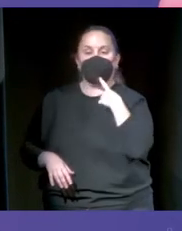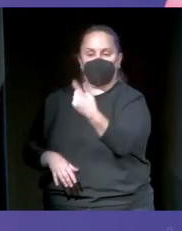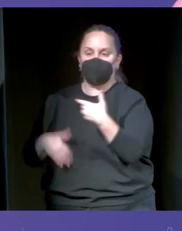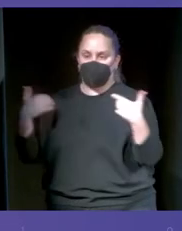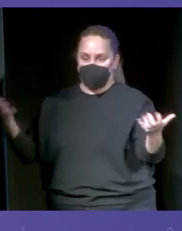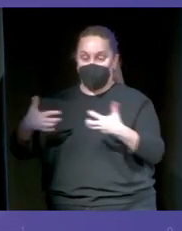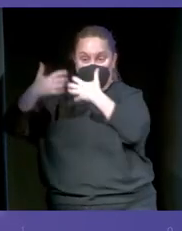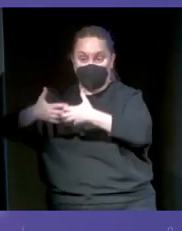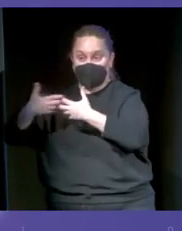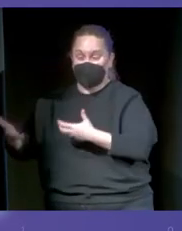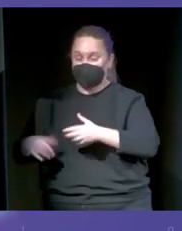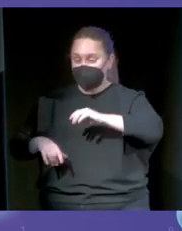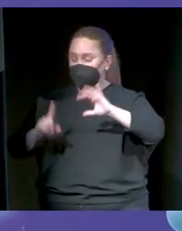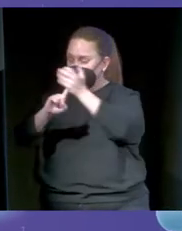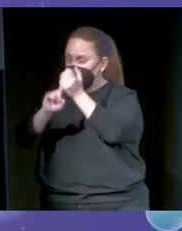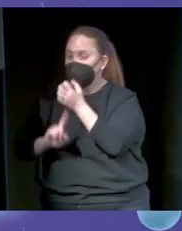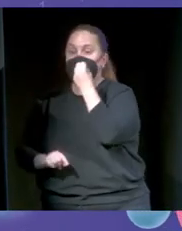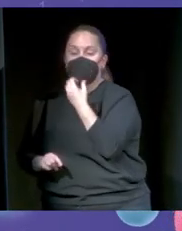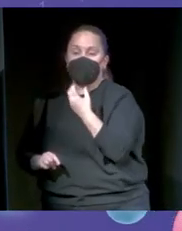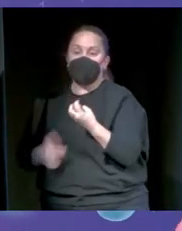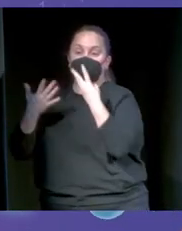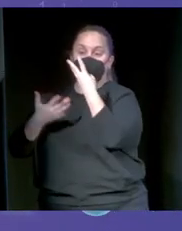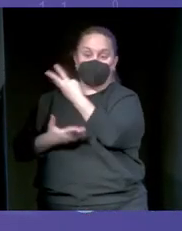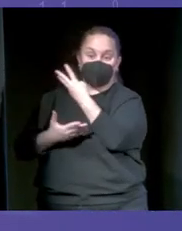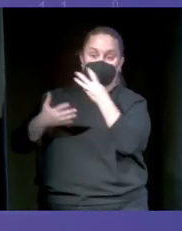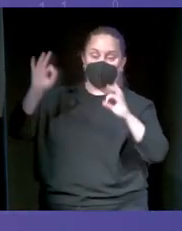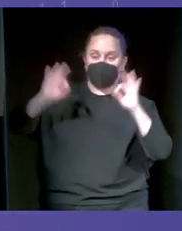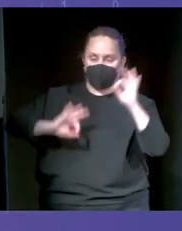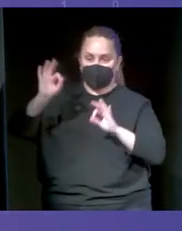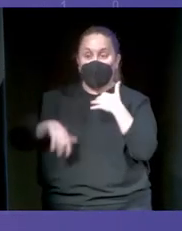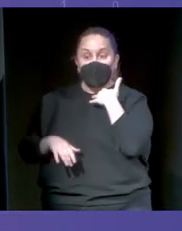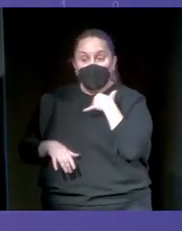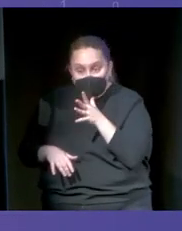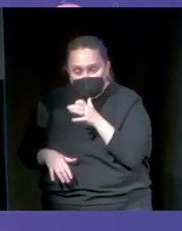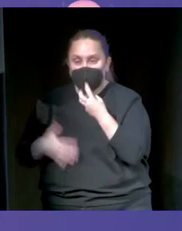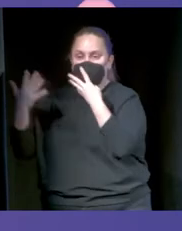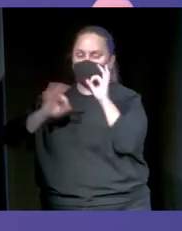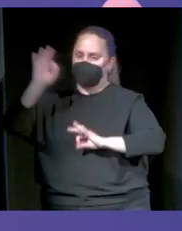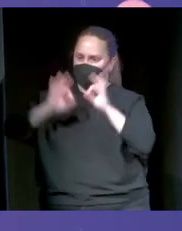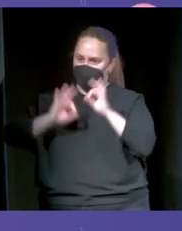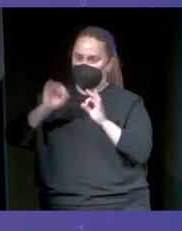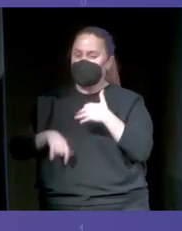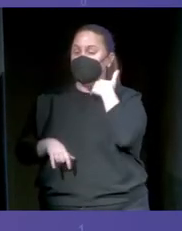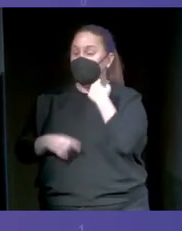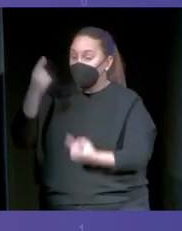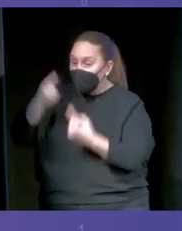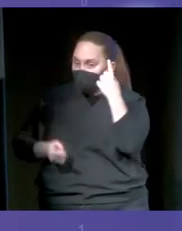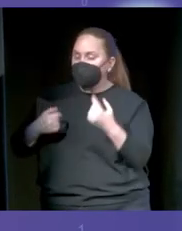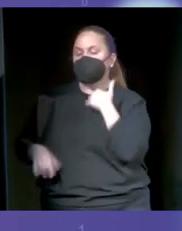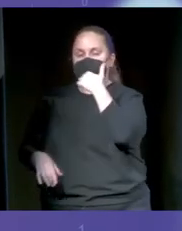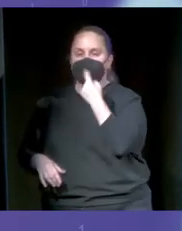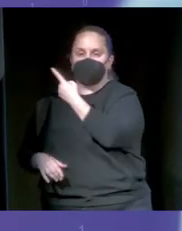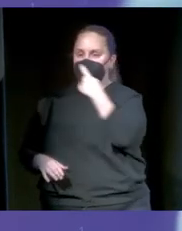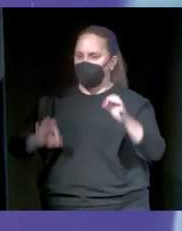acierta un 85% de las veces. De hecho, ahora está acertando un 90% de las veces. Podéis ver que hay días que está casi en el 100%. ¿Vale?